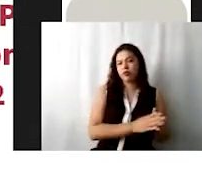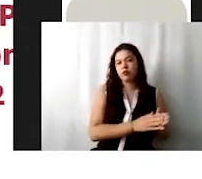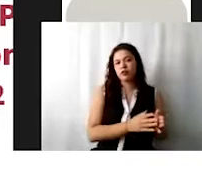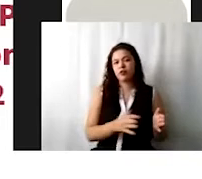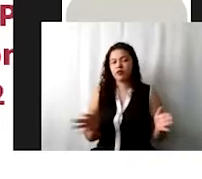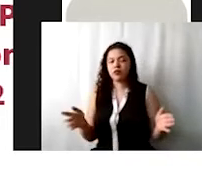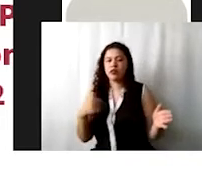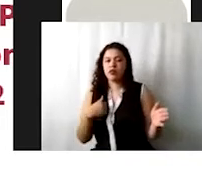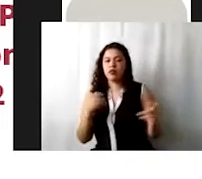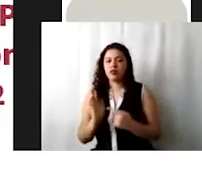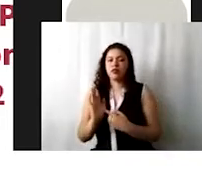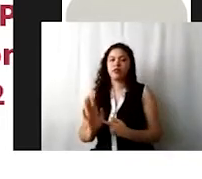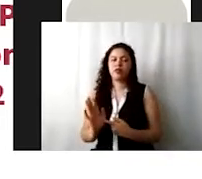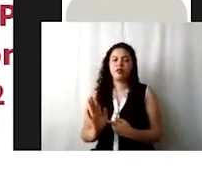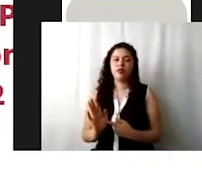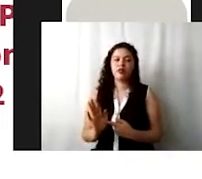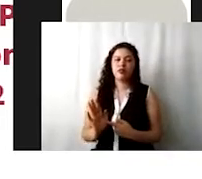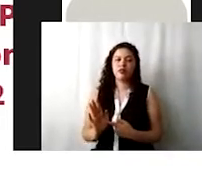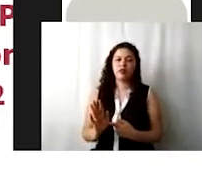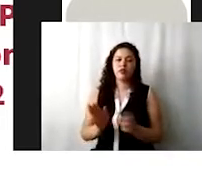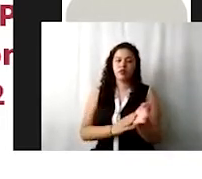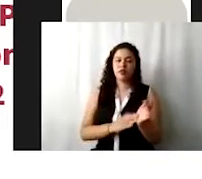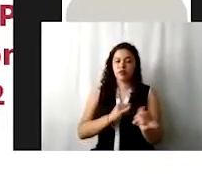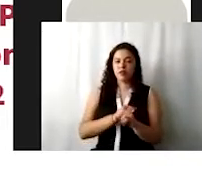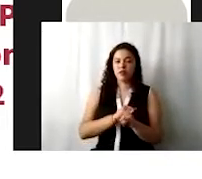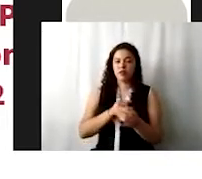mostrar cómo pueden imprimir esos documentos.